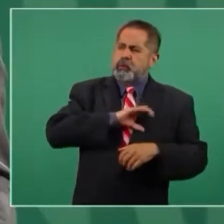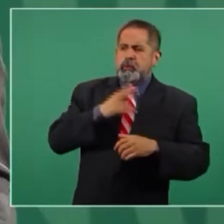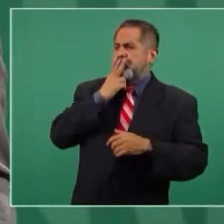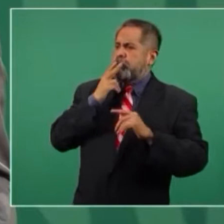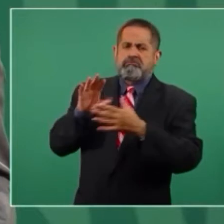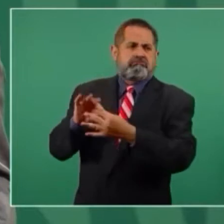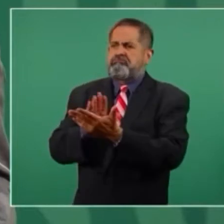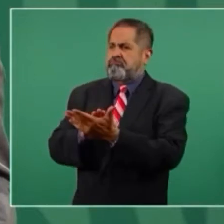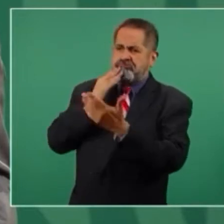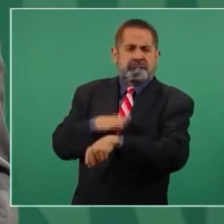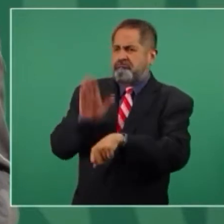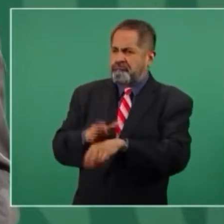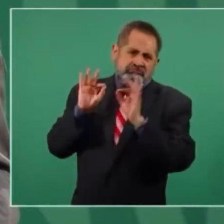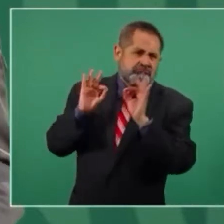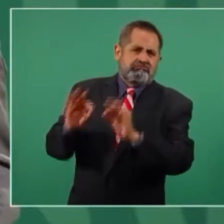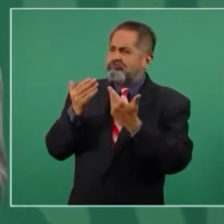de los mejores calificados del mundo.